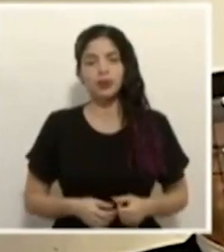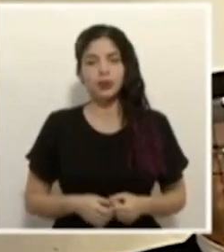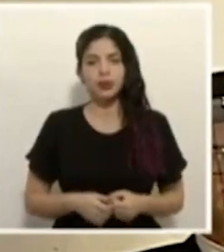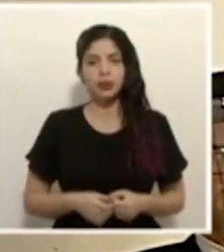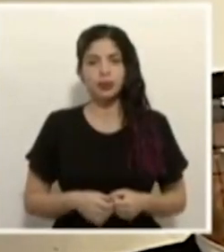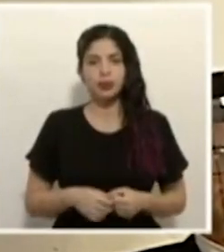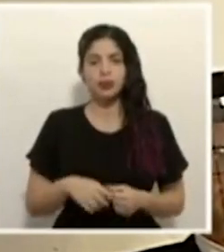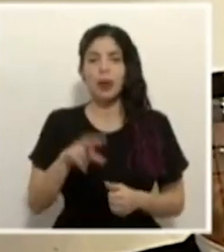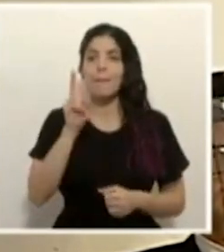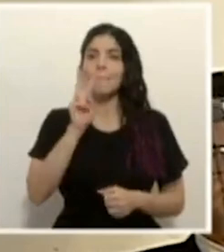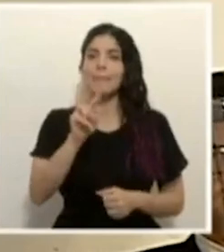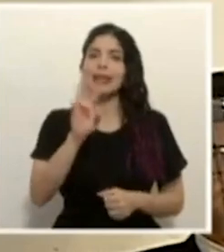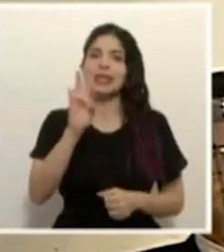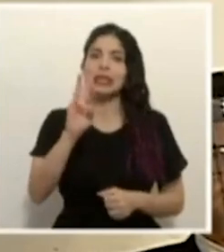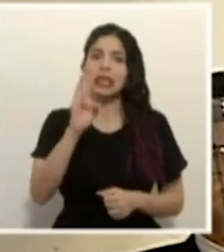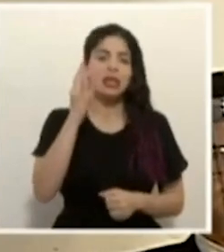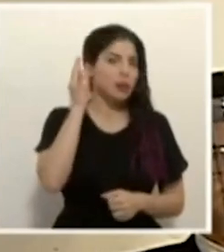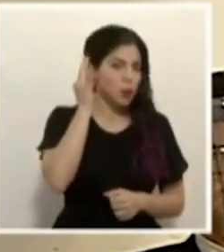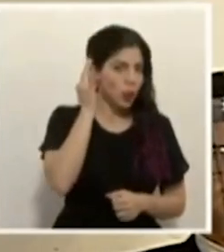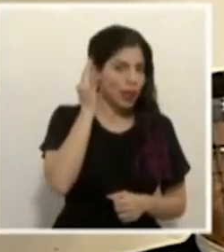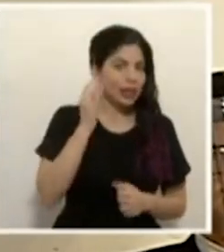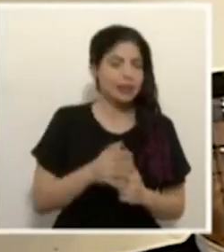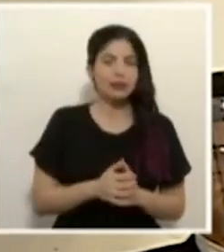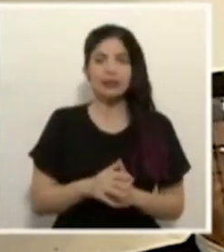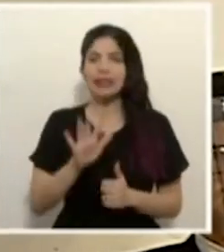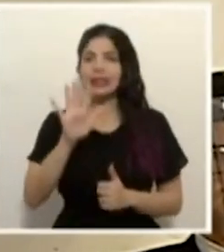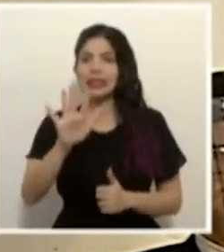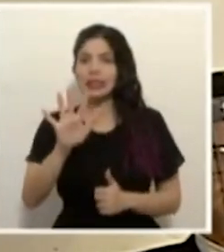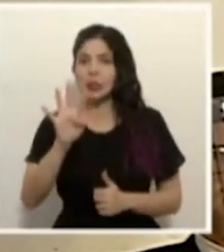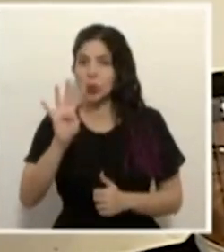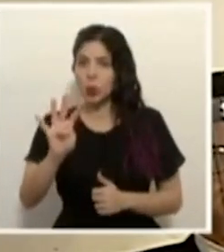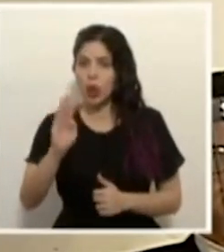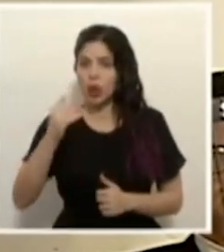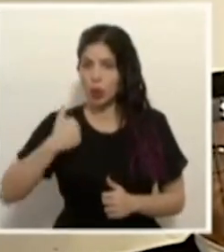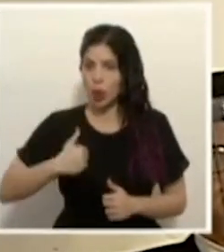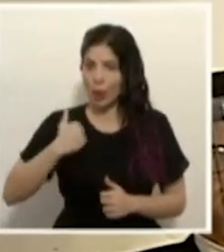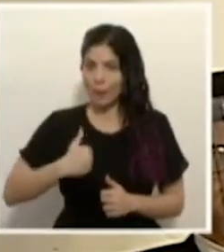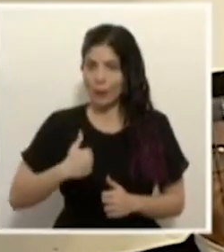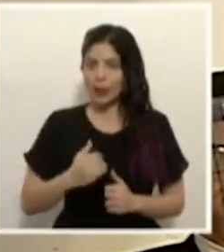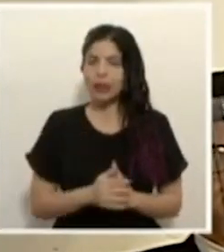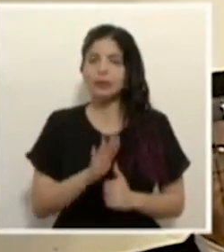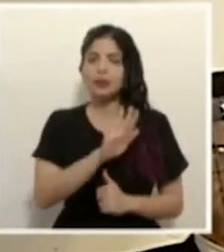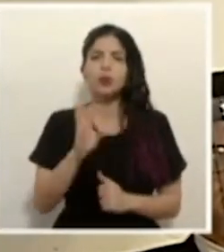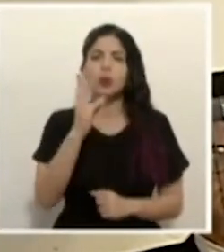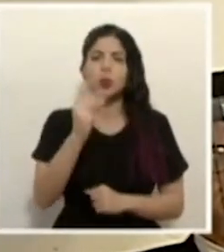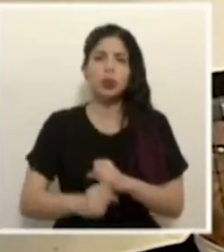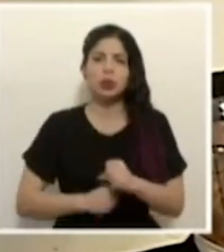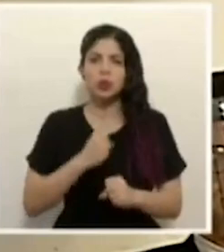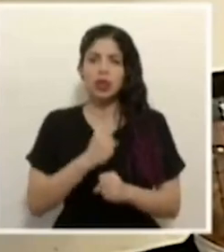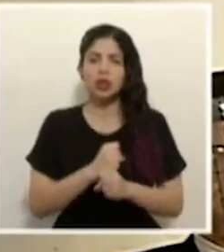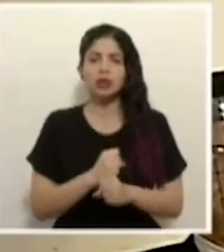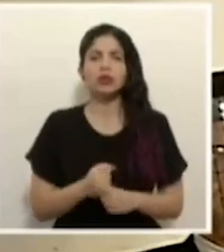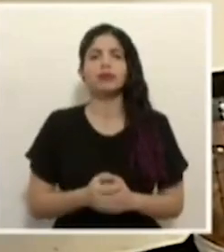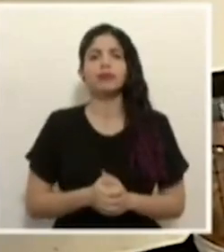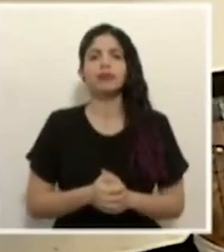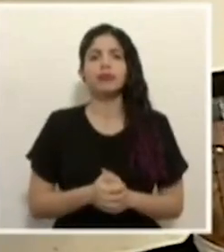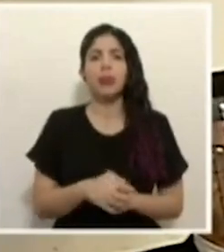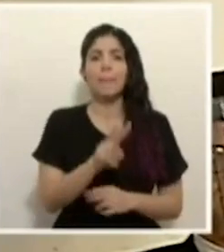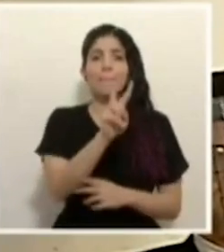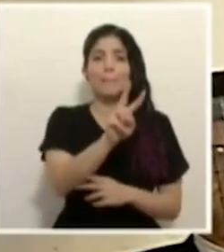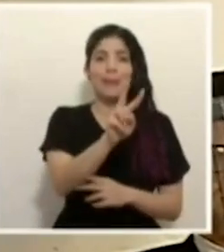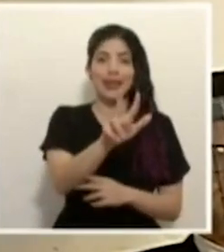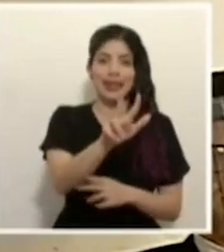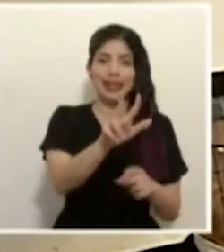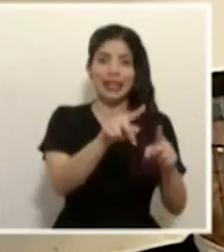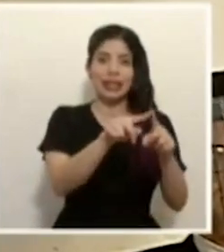Acá son 27 mujeres y 54 hombres con edades que van desde los 23